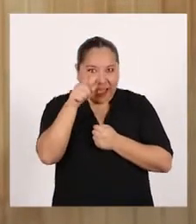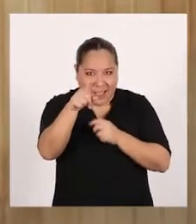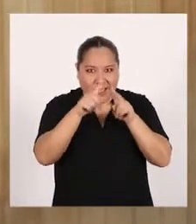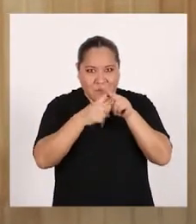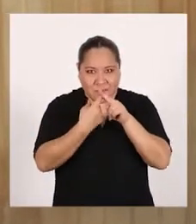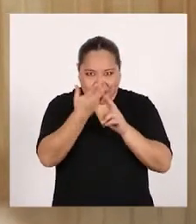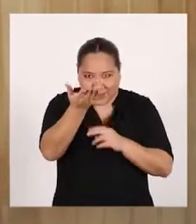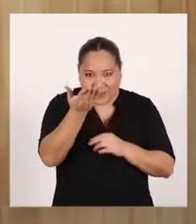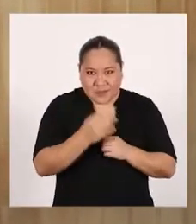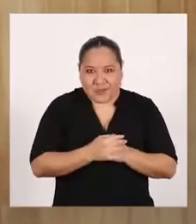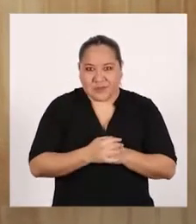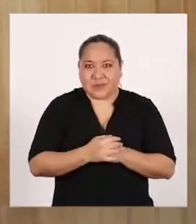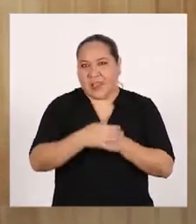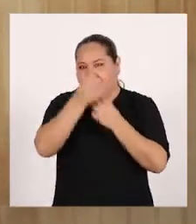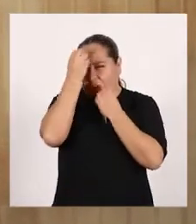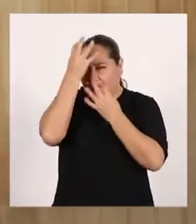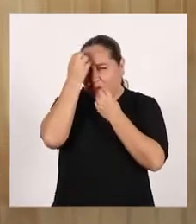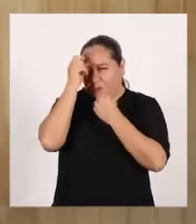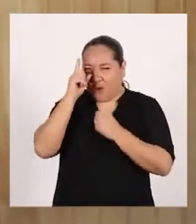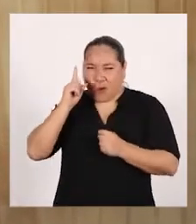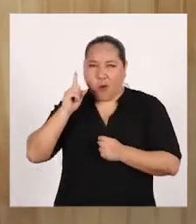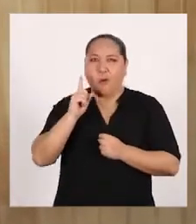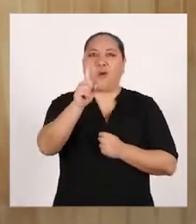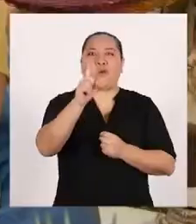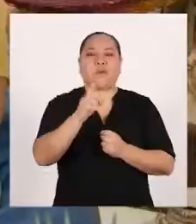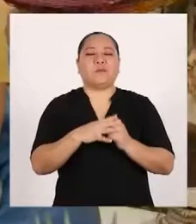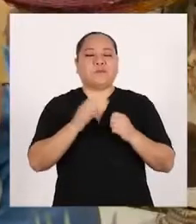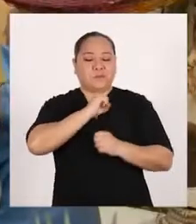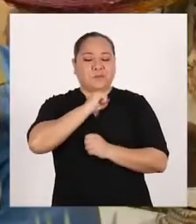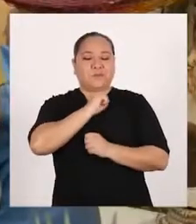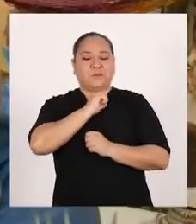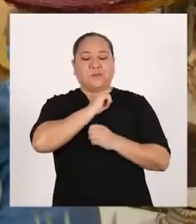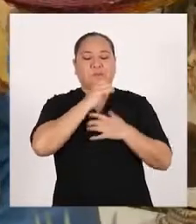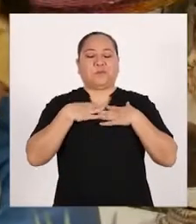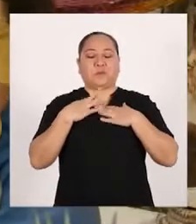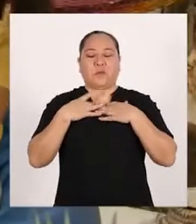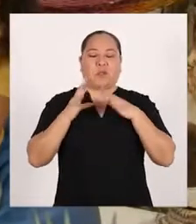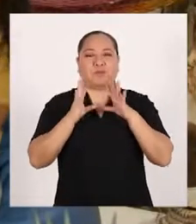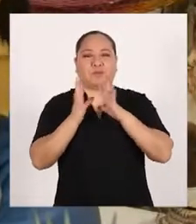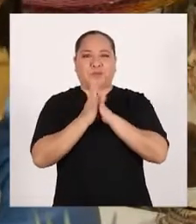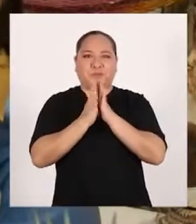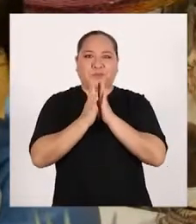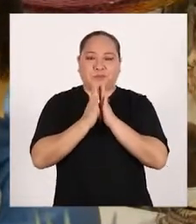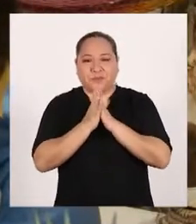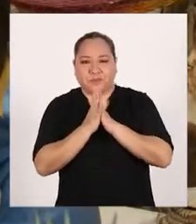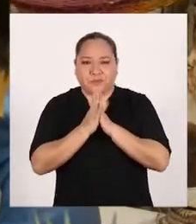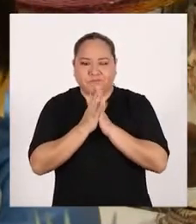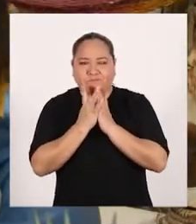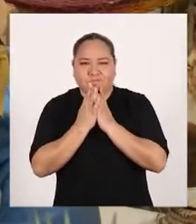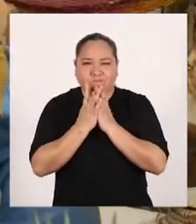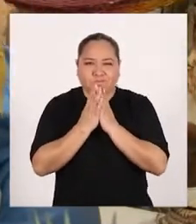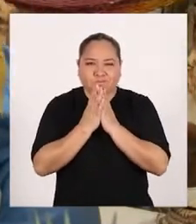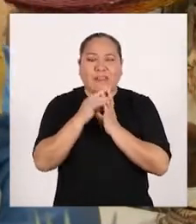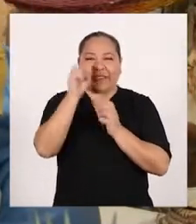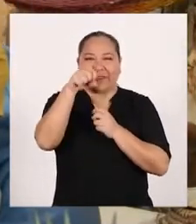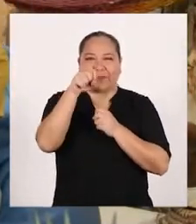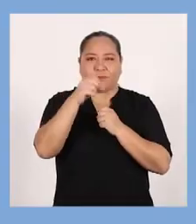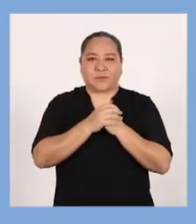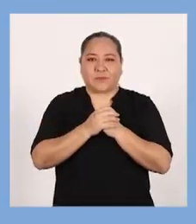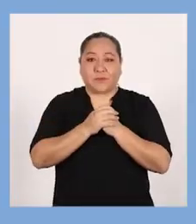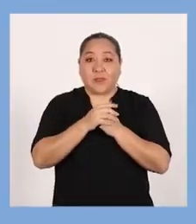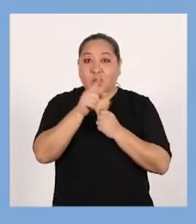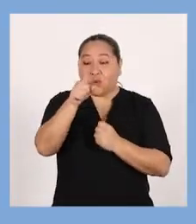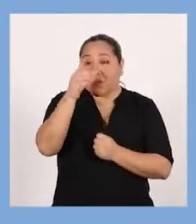no empiezas tú? Dato número uno A ver, a ver A ver, claro